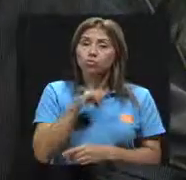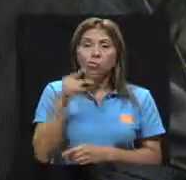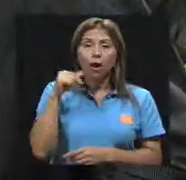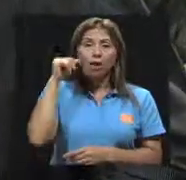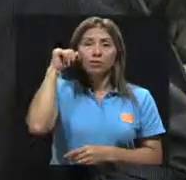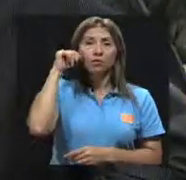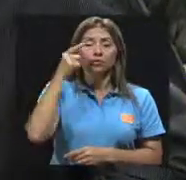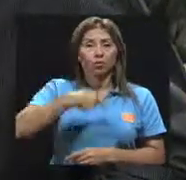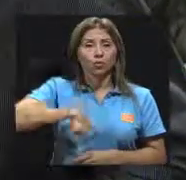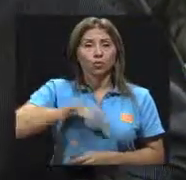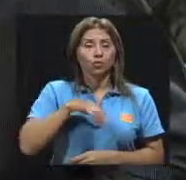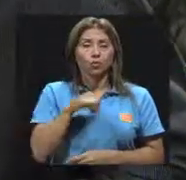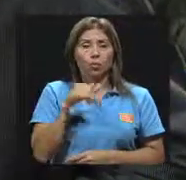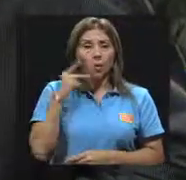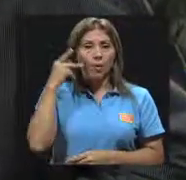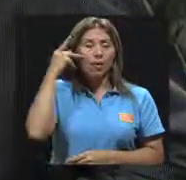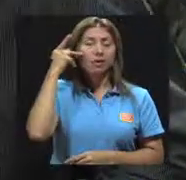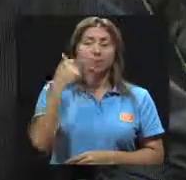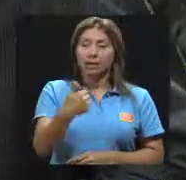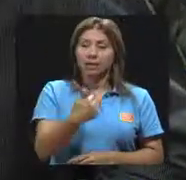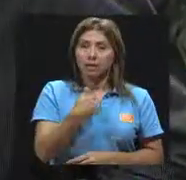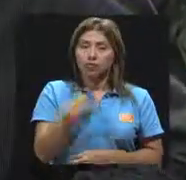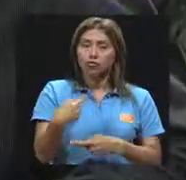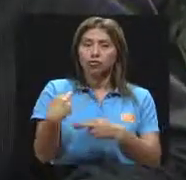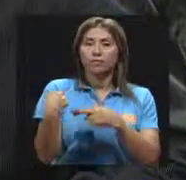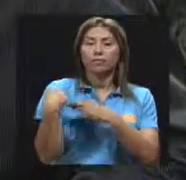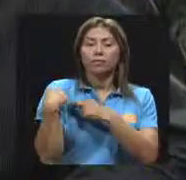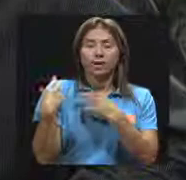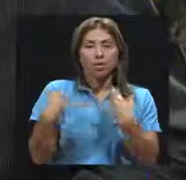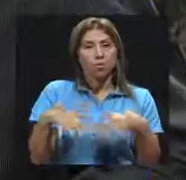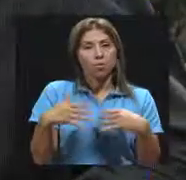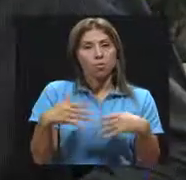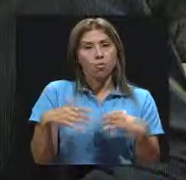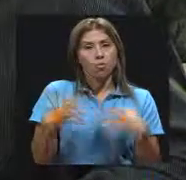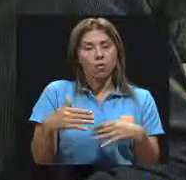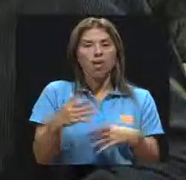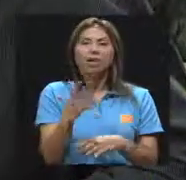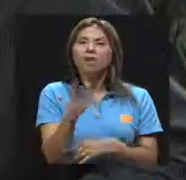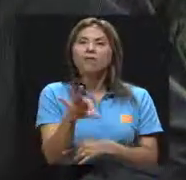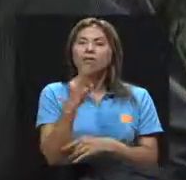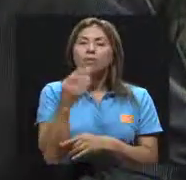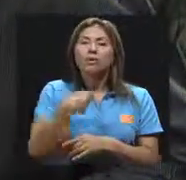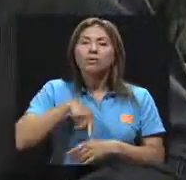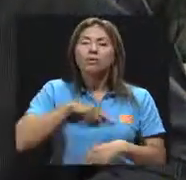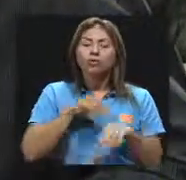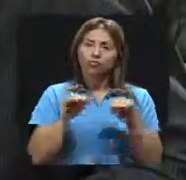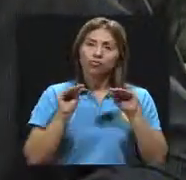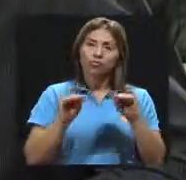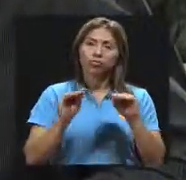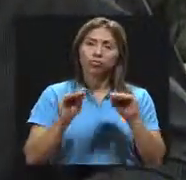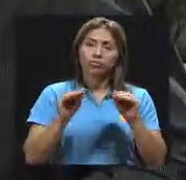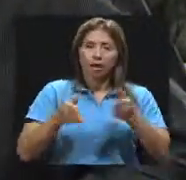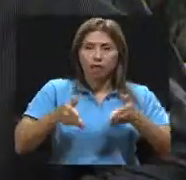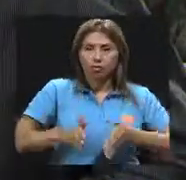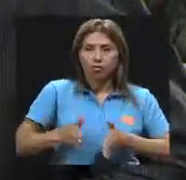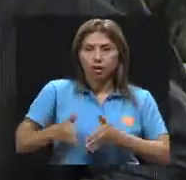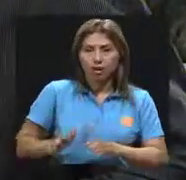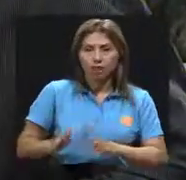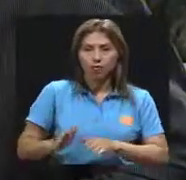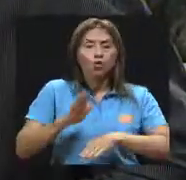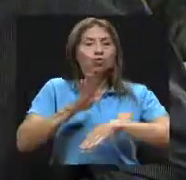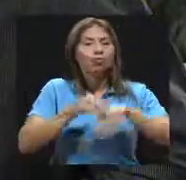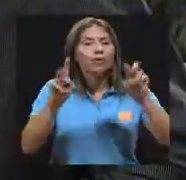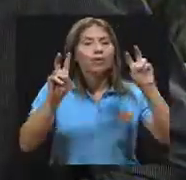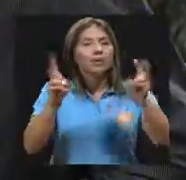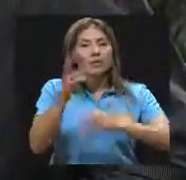padres, tenemos una gran responsabilidad en la forma en que estamos educando a nuestros hijos acerca de lo que es la alimentación,